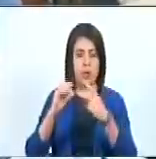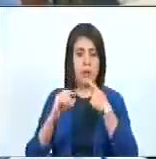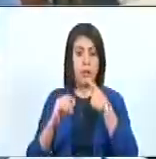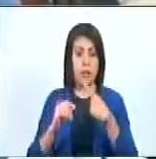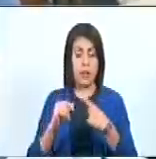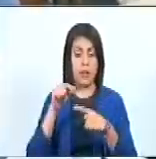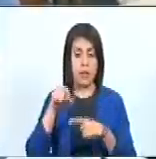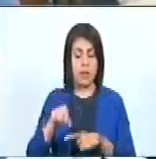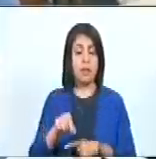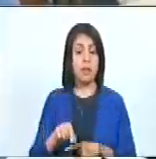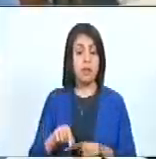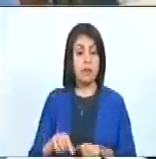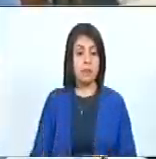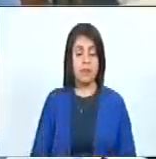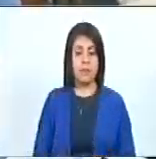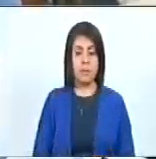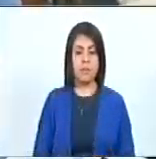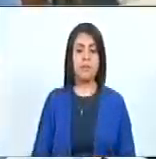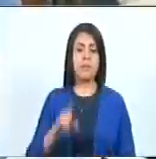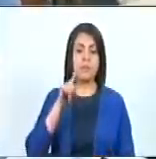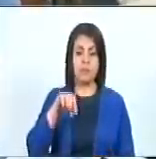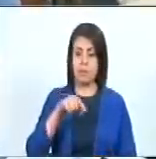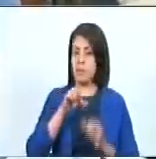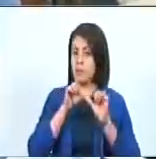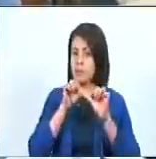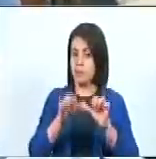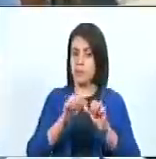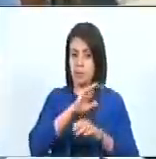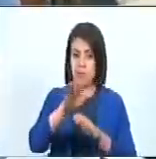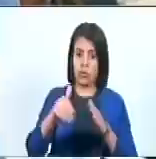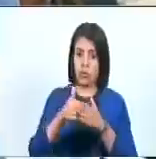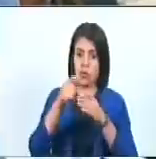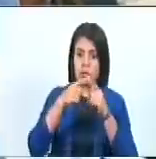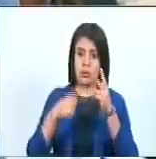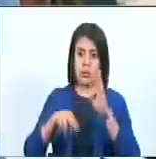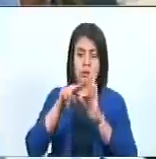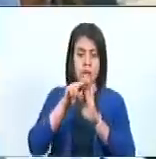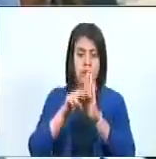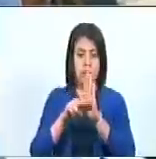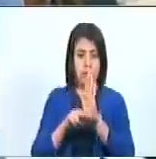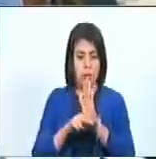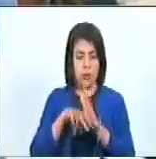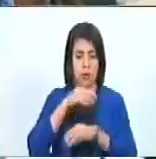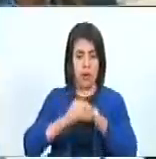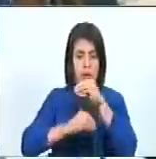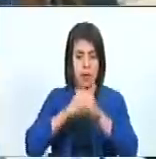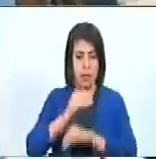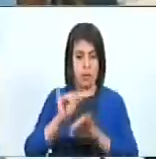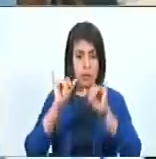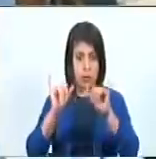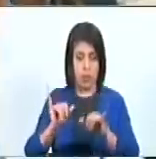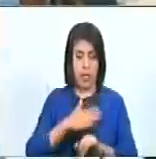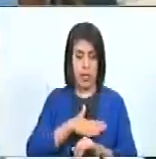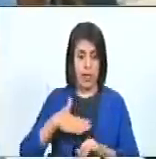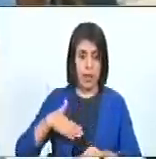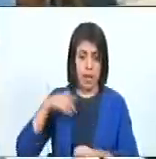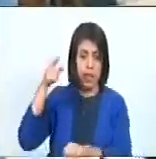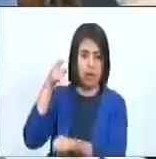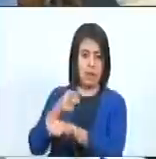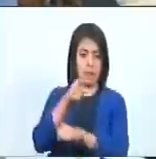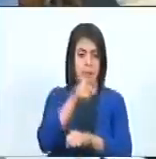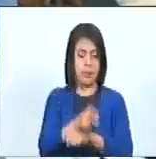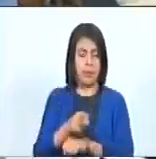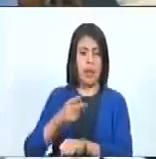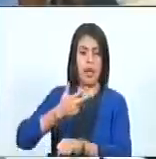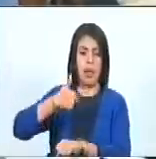de manera enfática, establece también toda la serie de medidas coercitivas que ellos han pretendido imponer a